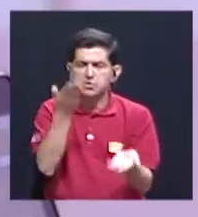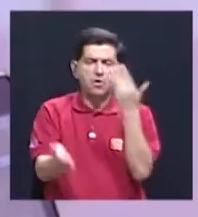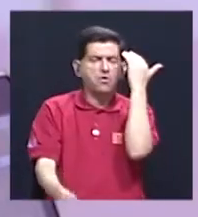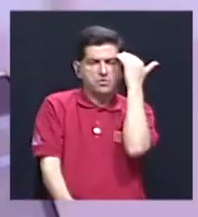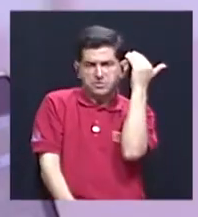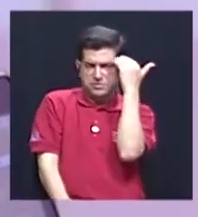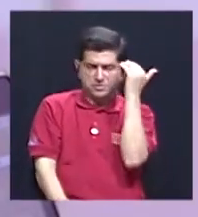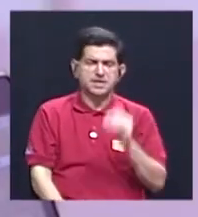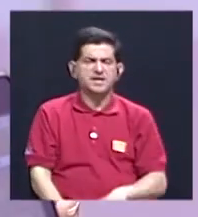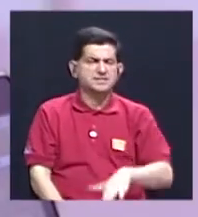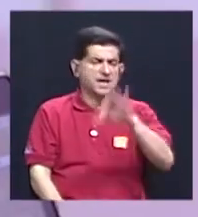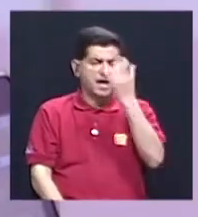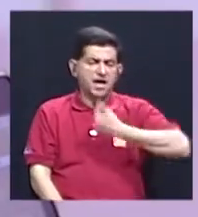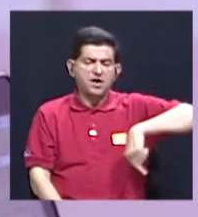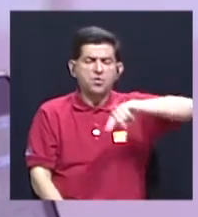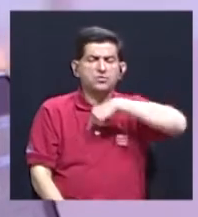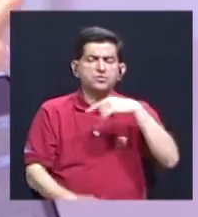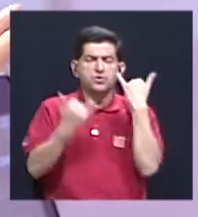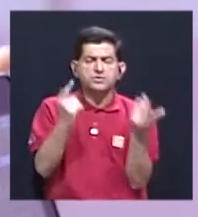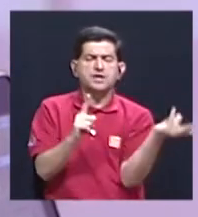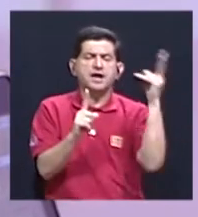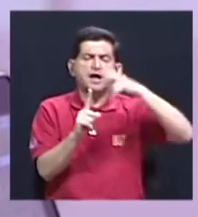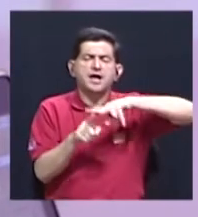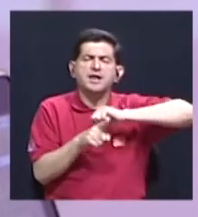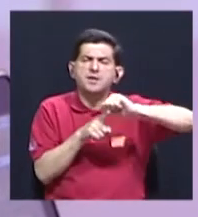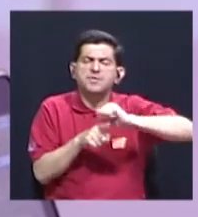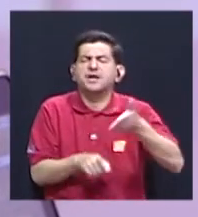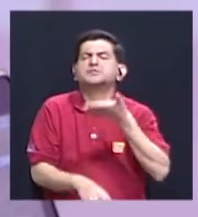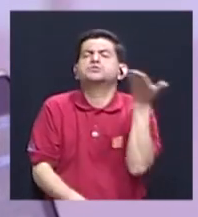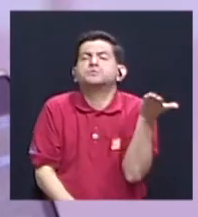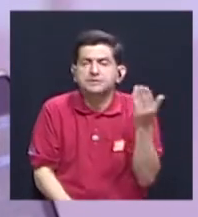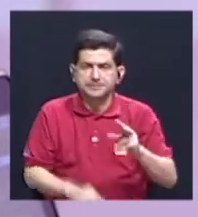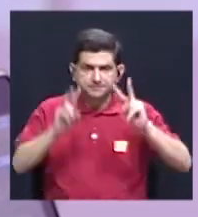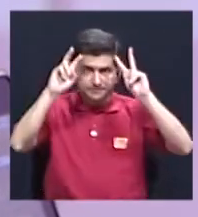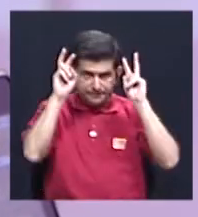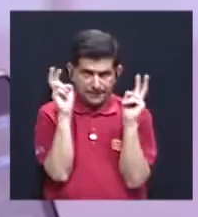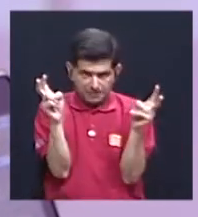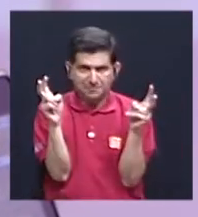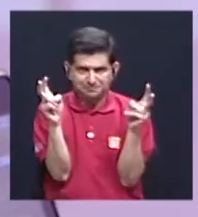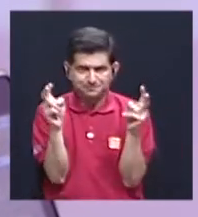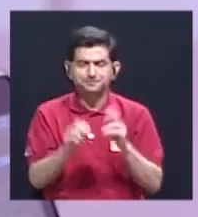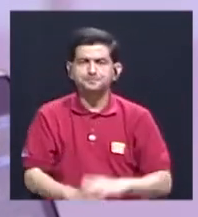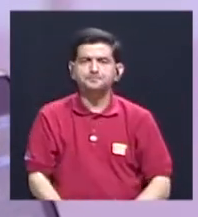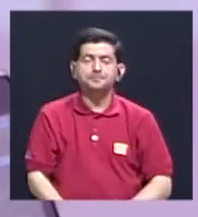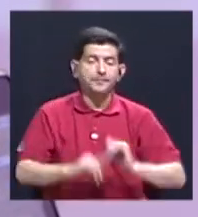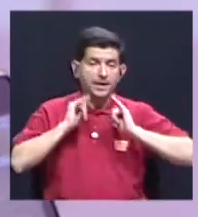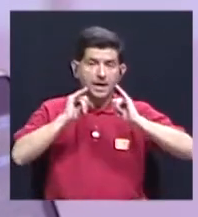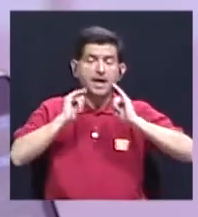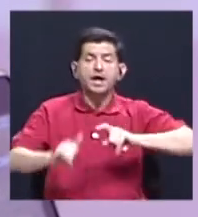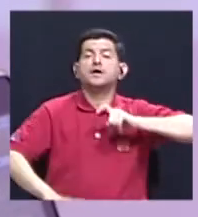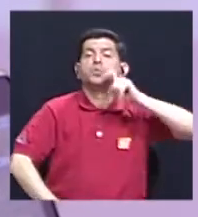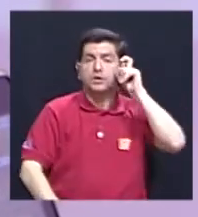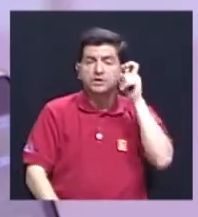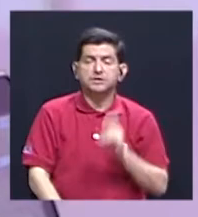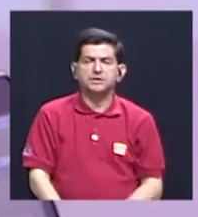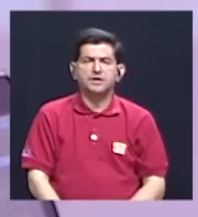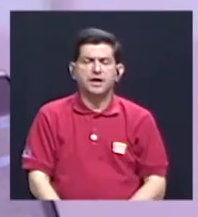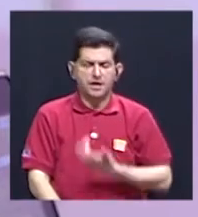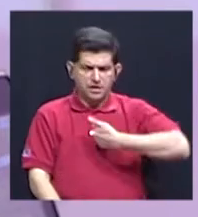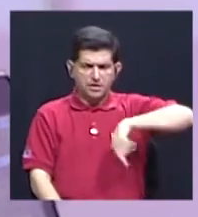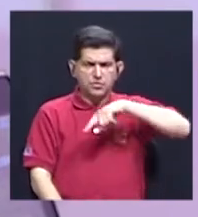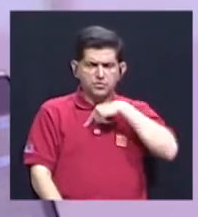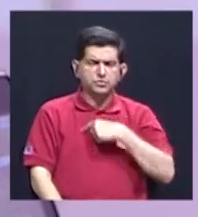trascendido, ¿qué encontramos nosotros en la práctica? Por ejemplo, en el tema de igualdad de género, encontramos